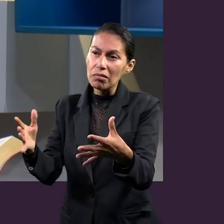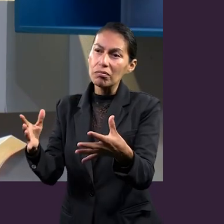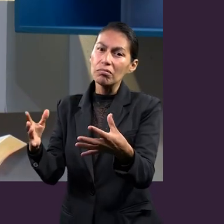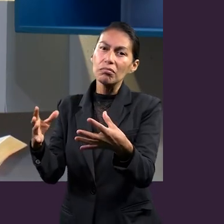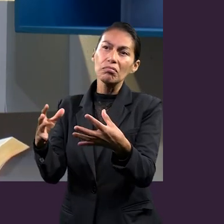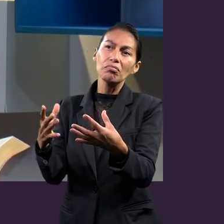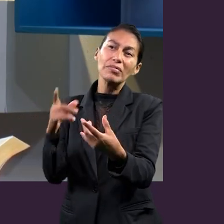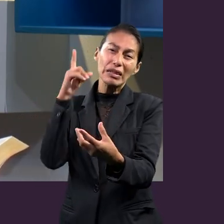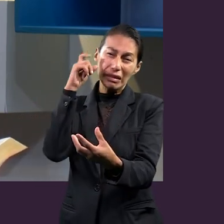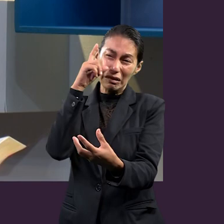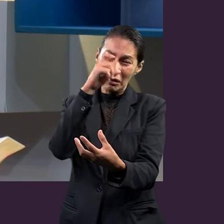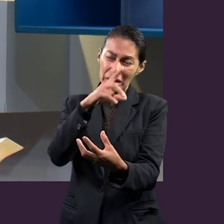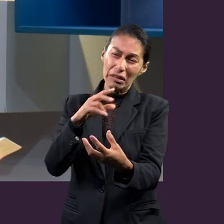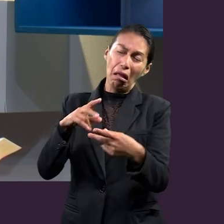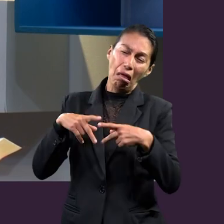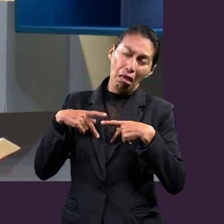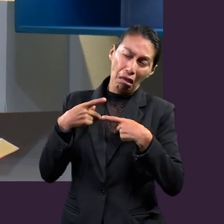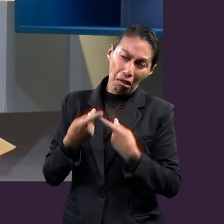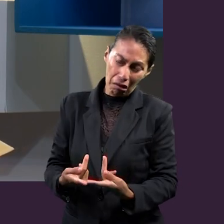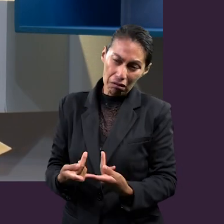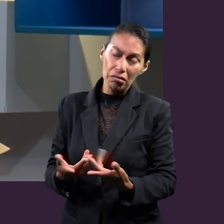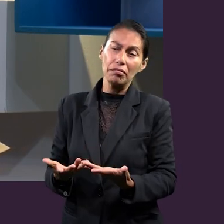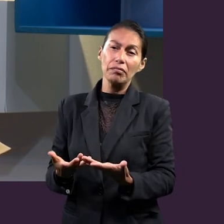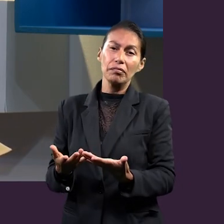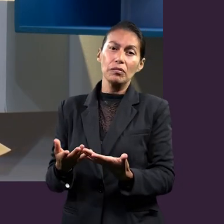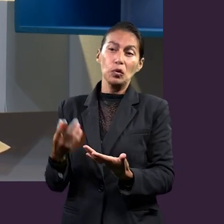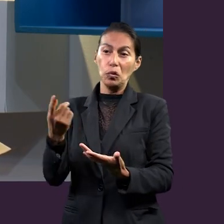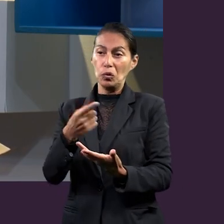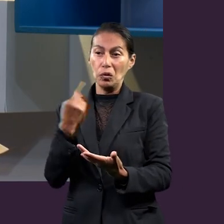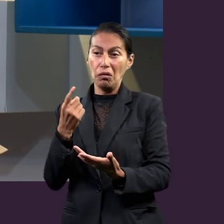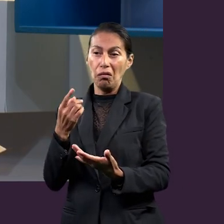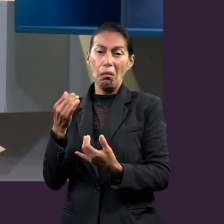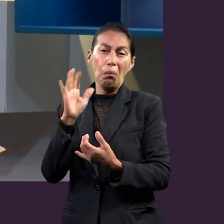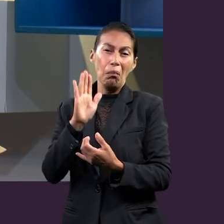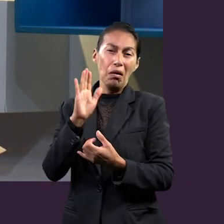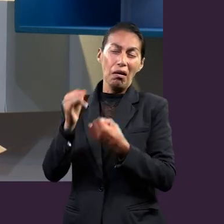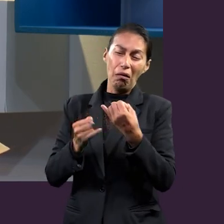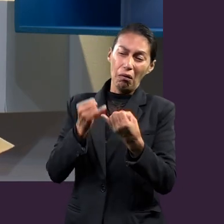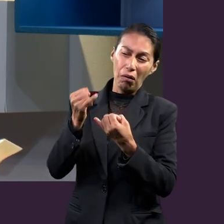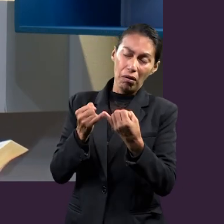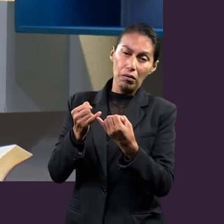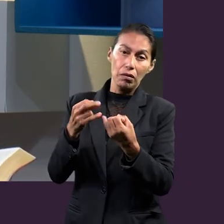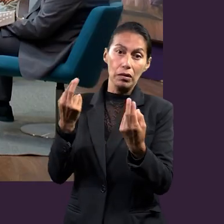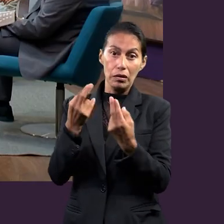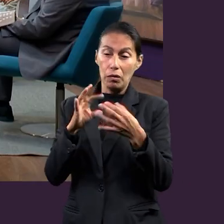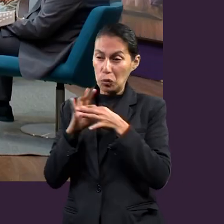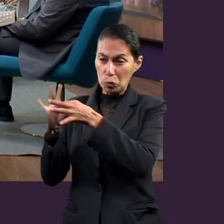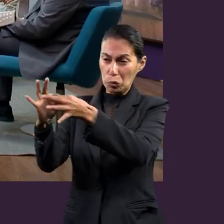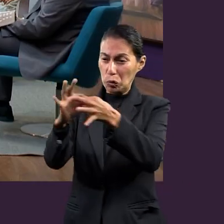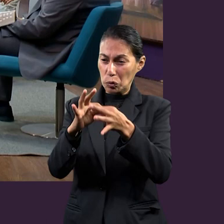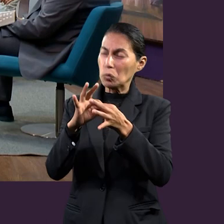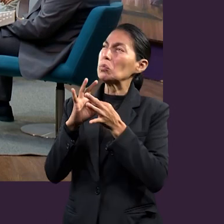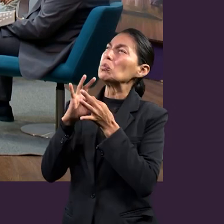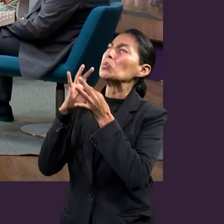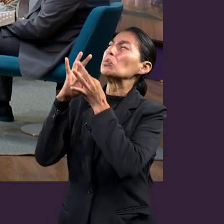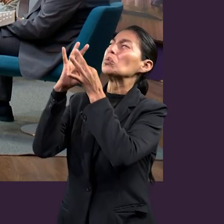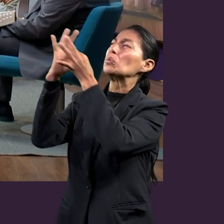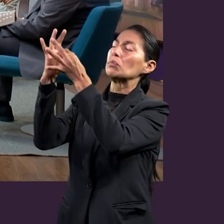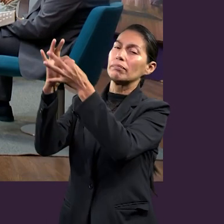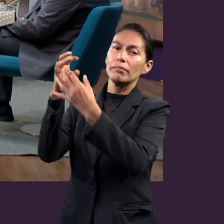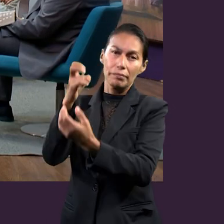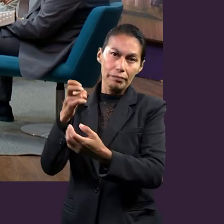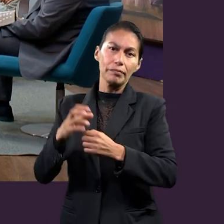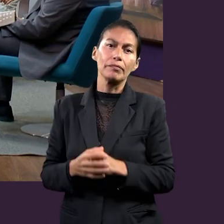Estamos desperdiciando el tiempo, las capacidades, si no estamos juntos. Estamos jugando a la iglesita, pues. Ok.